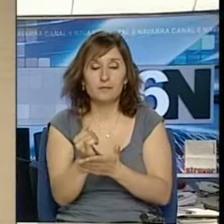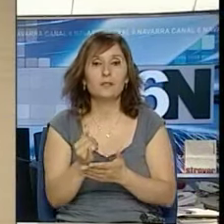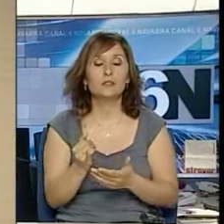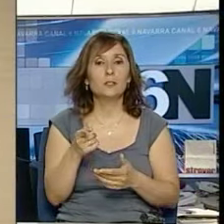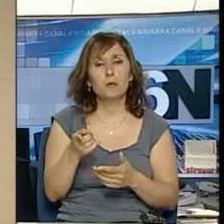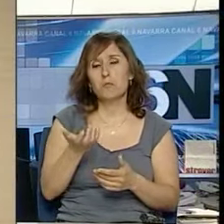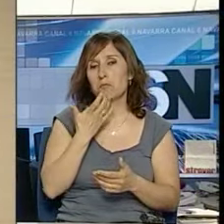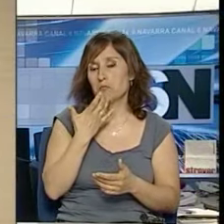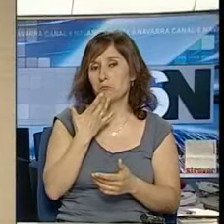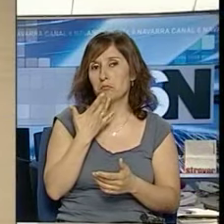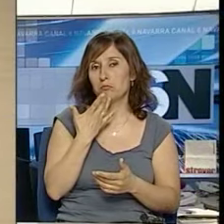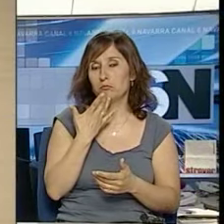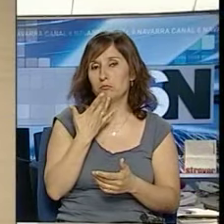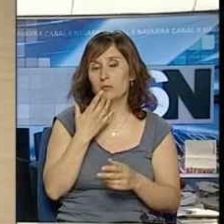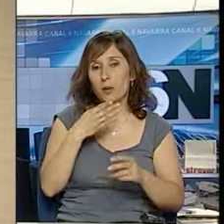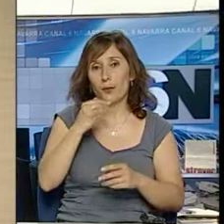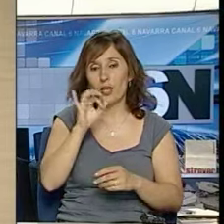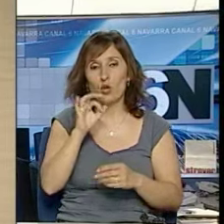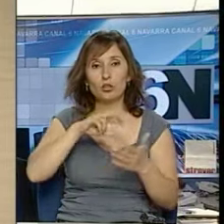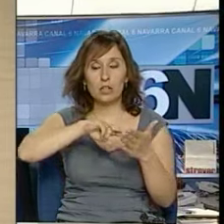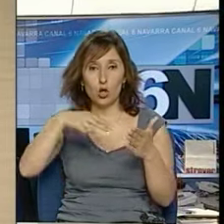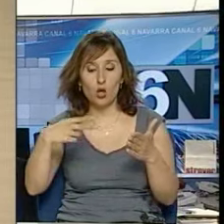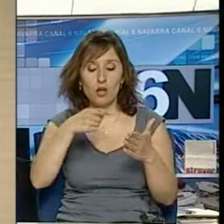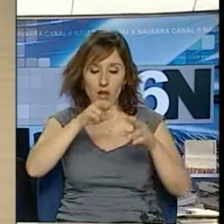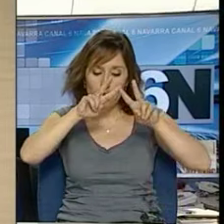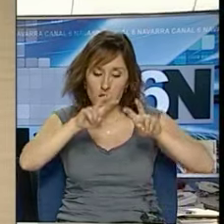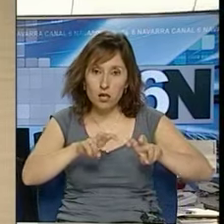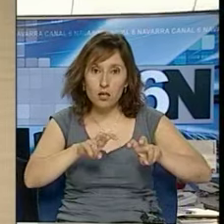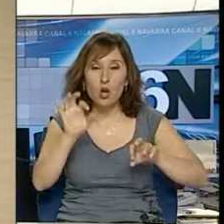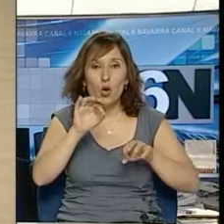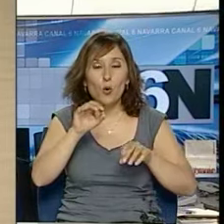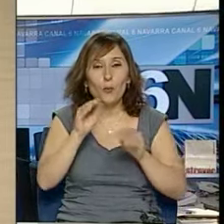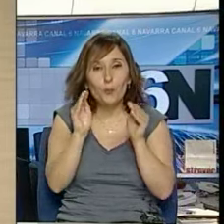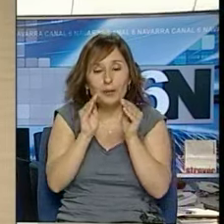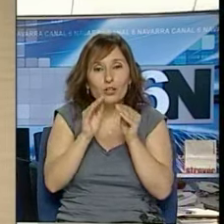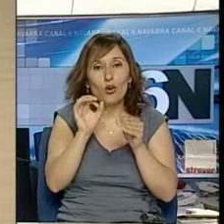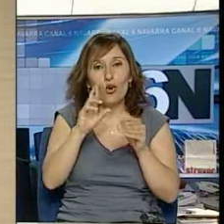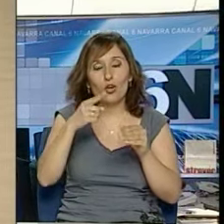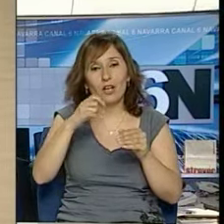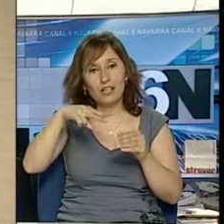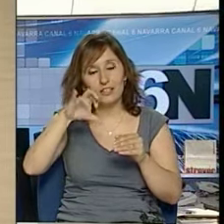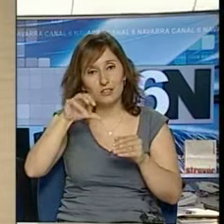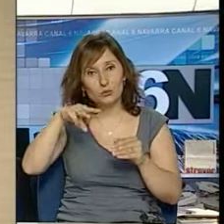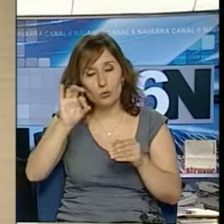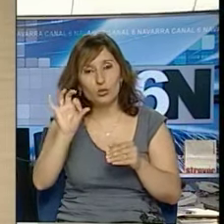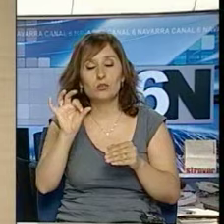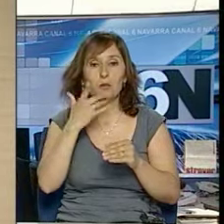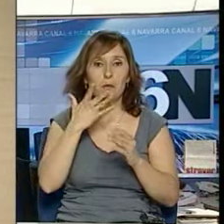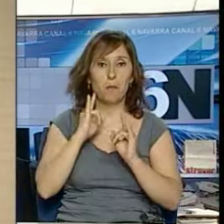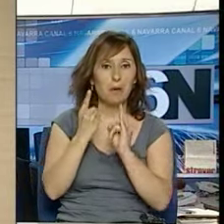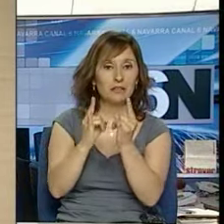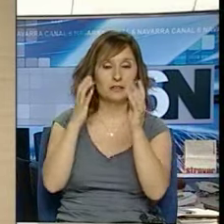aprovechar los avances concedidos en biotecnología relativos a los microorganismos, las plantas y los animales,